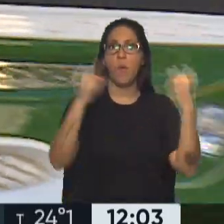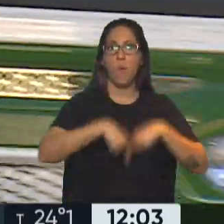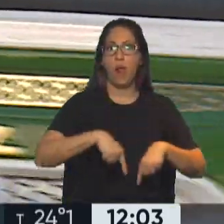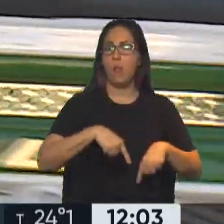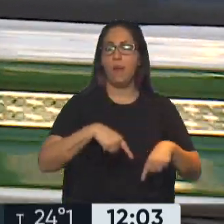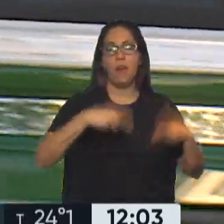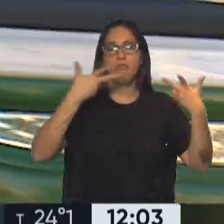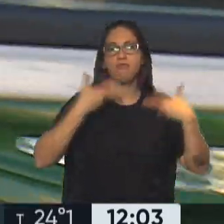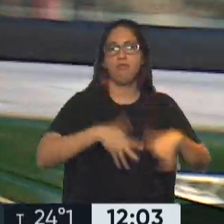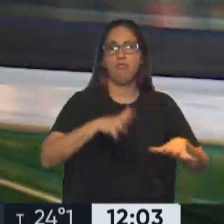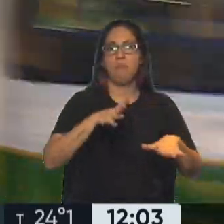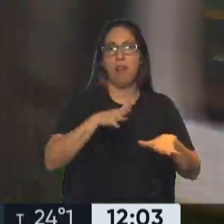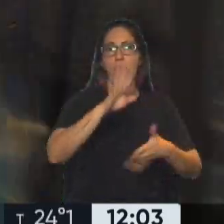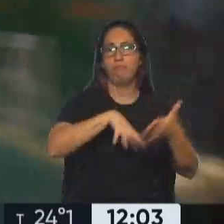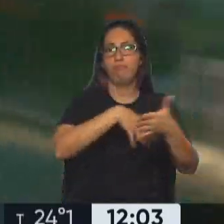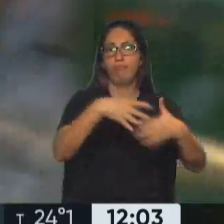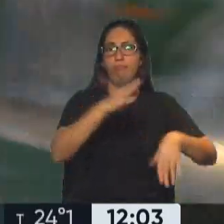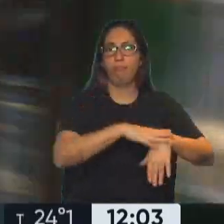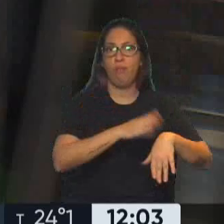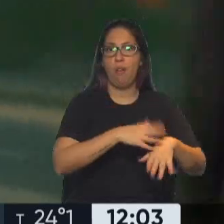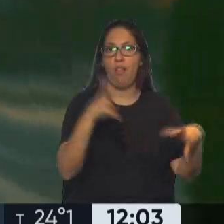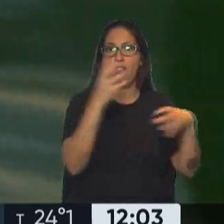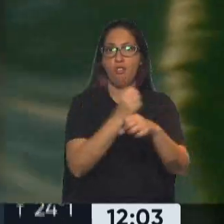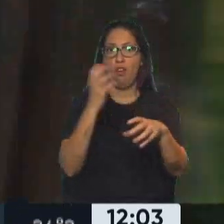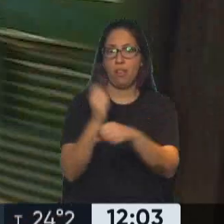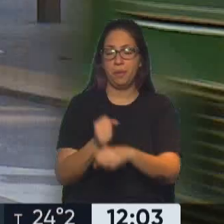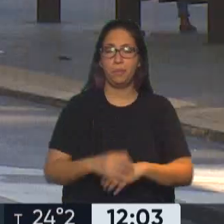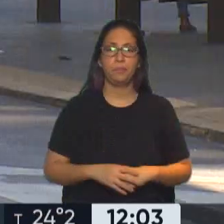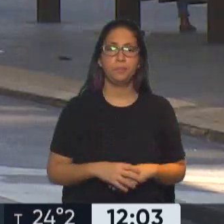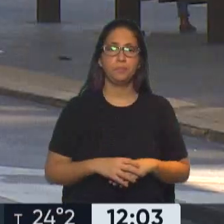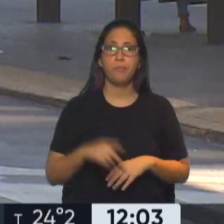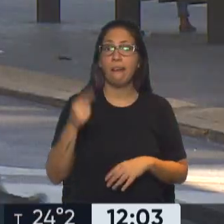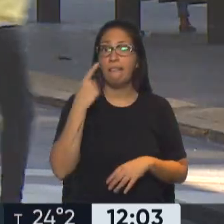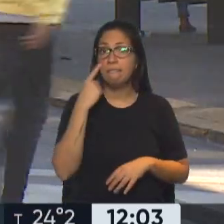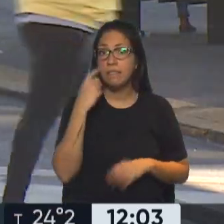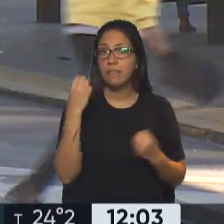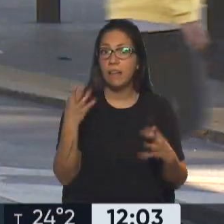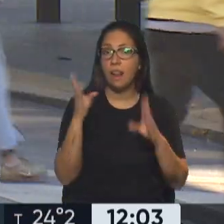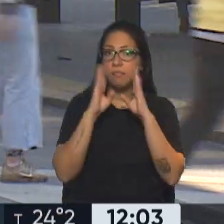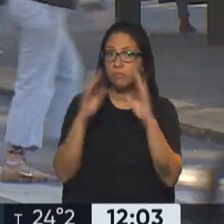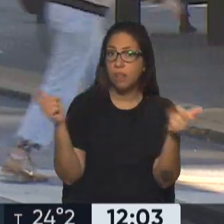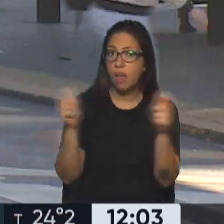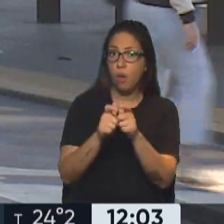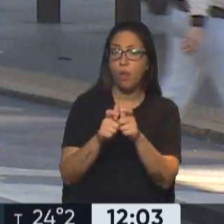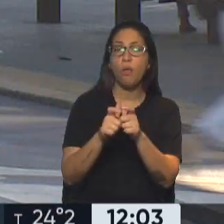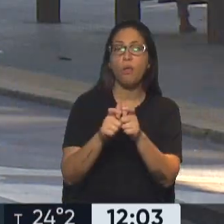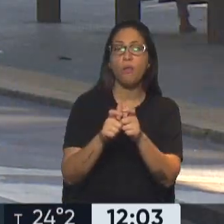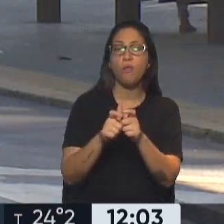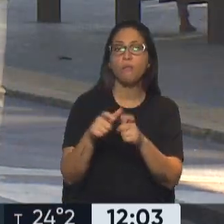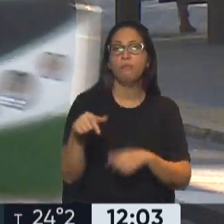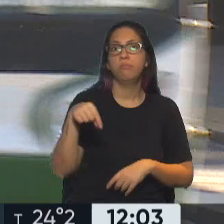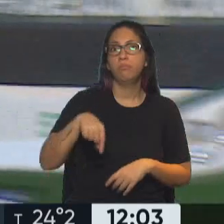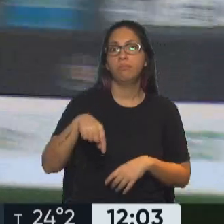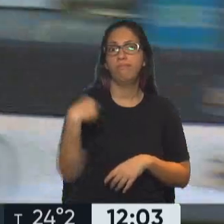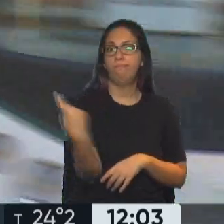rápido posible con normalidad los servicios. Estaremos muy atentos a esta reunión entre el Gobierno y las empresas del transporte porque lógicamente